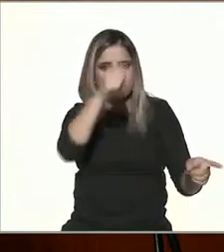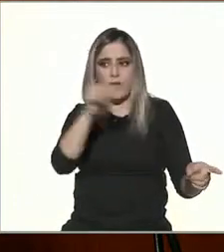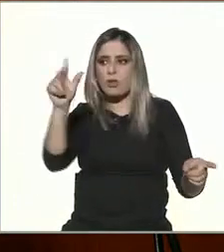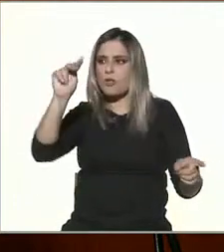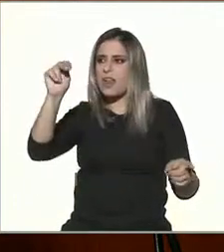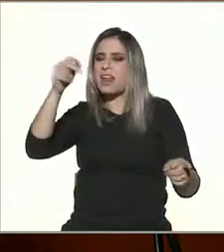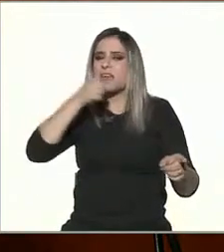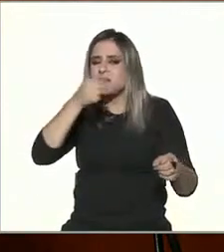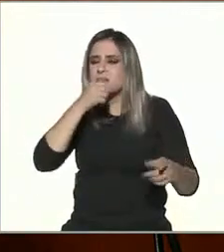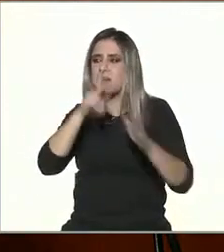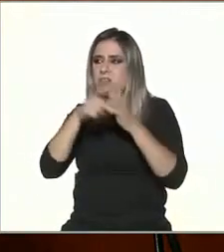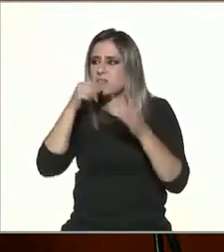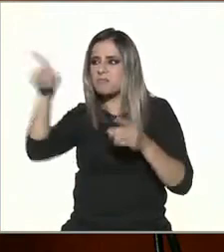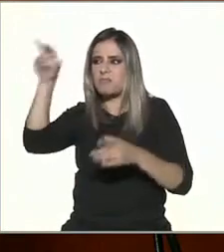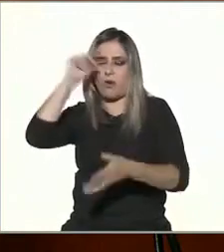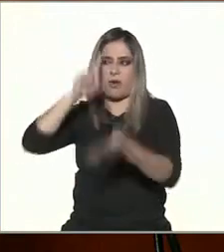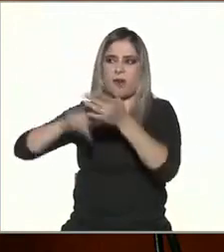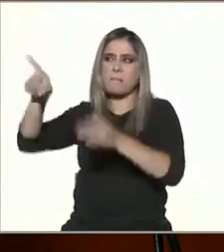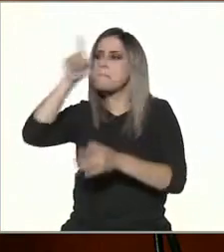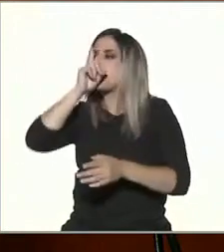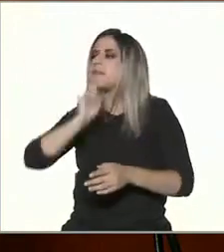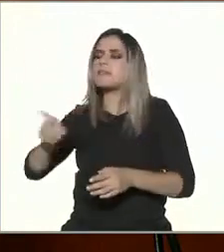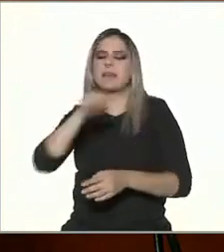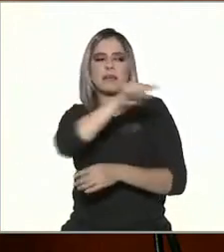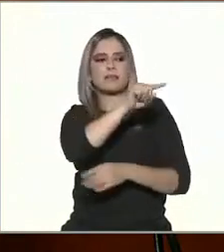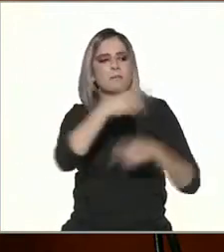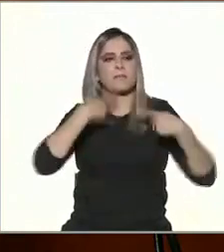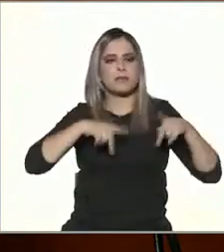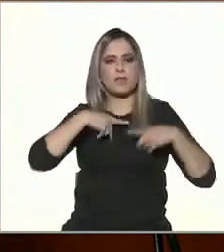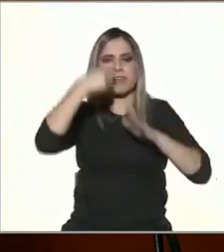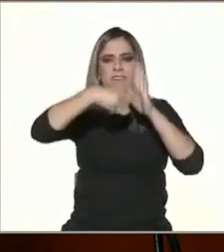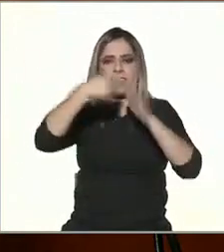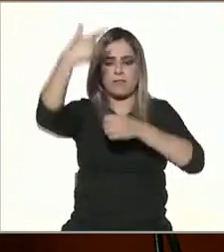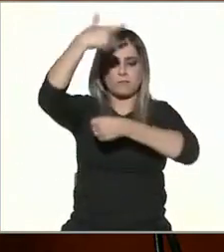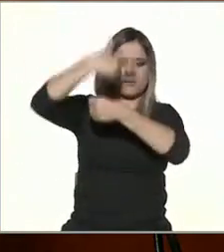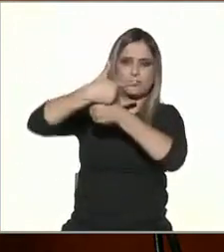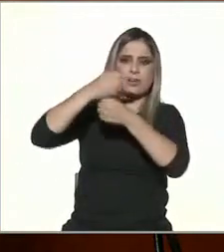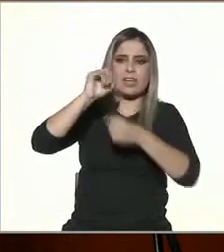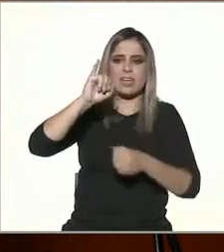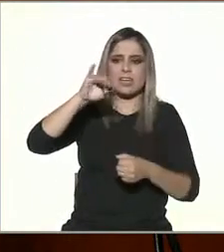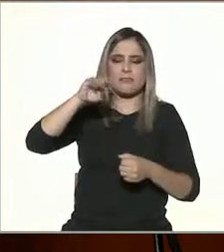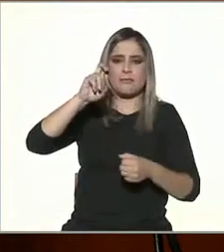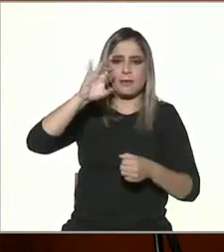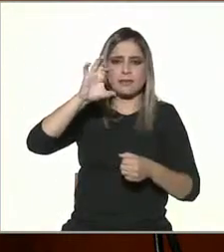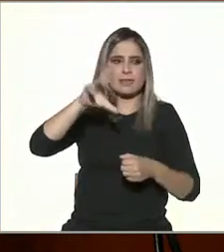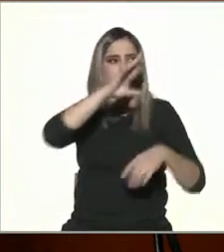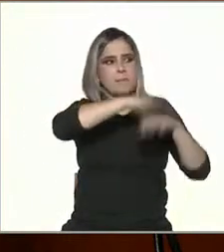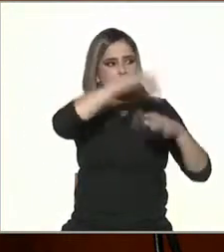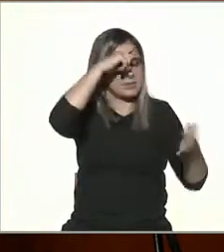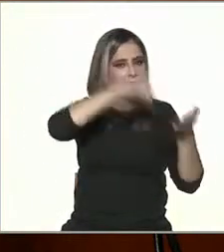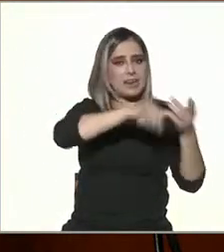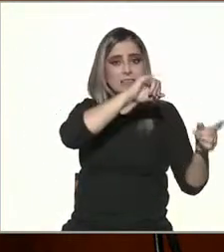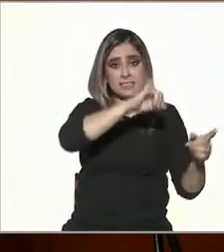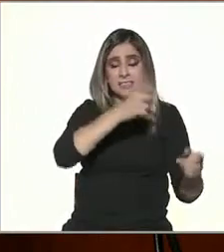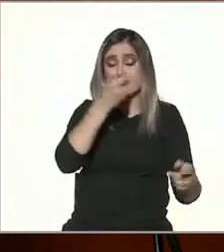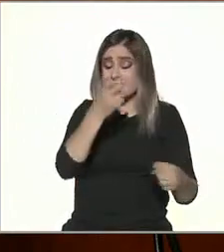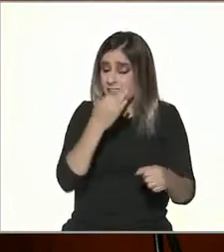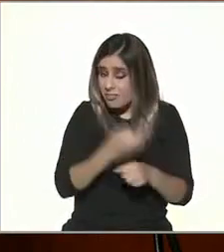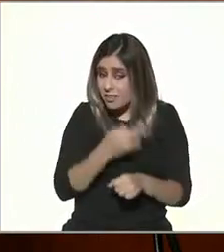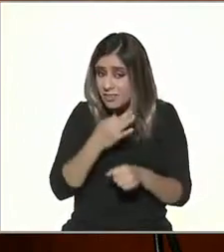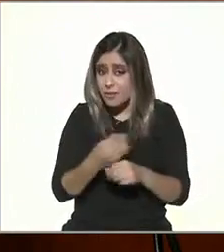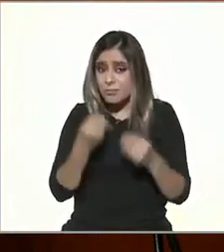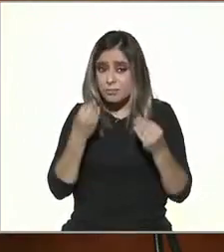y esa es la problemática a cual nos estamos enfrentando porque ya tiene que ver también con el uso que se le está haciendo y la generación de información.